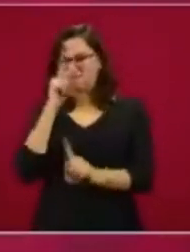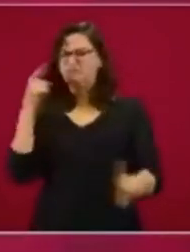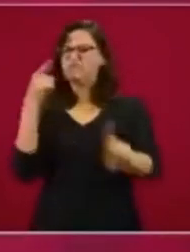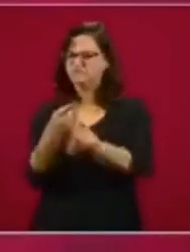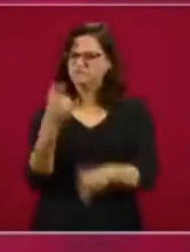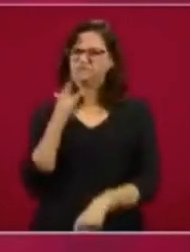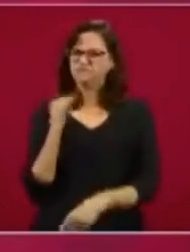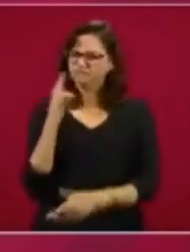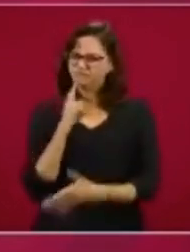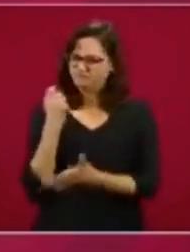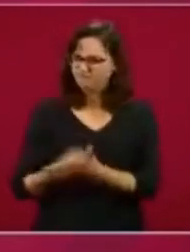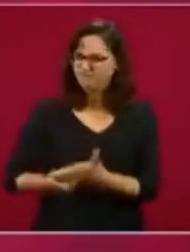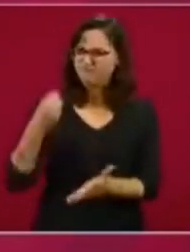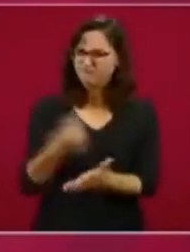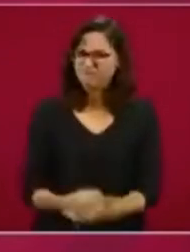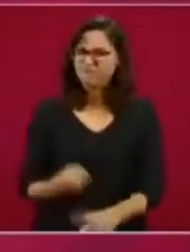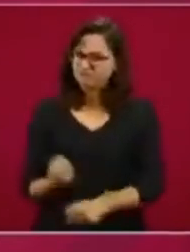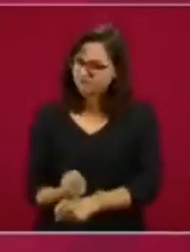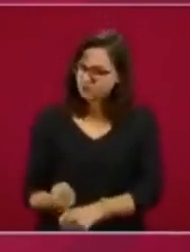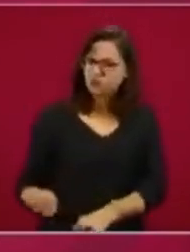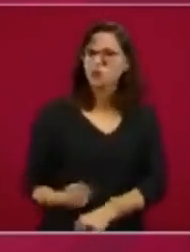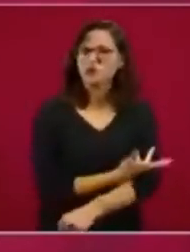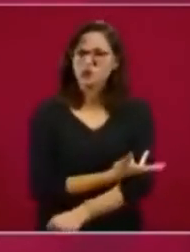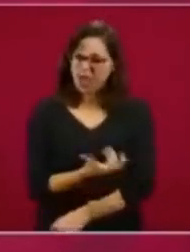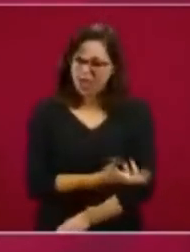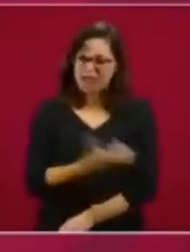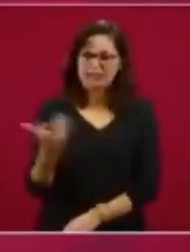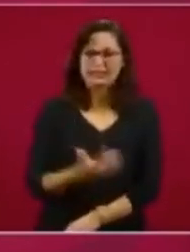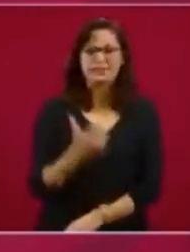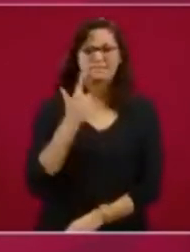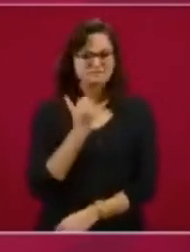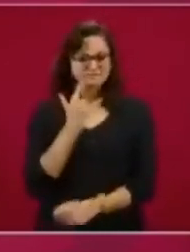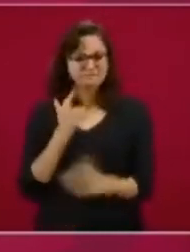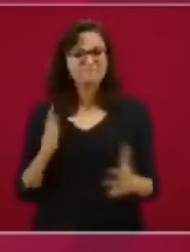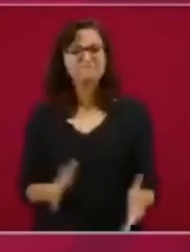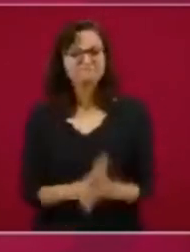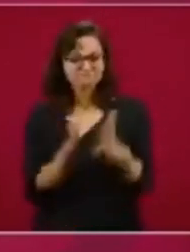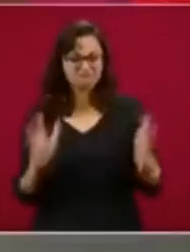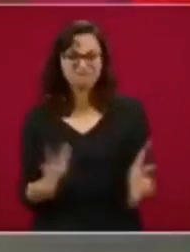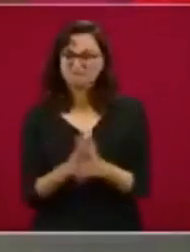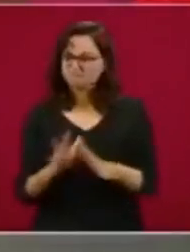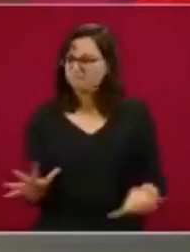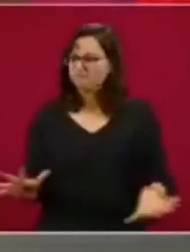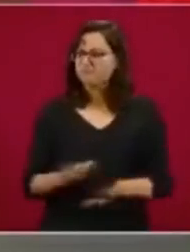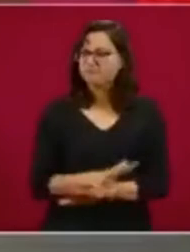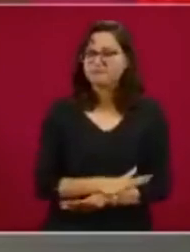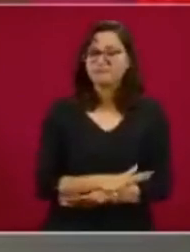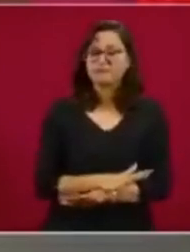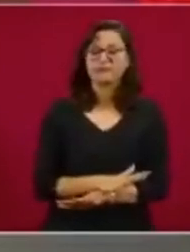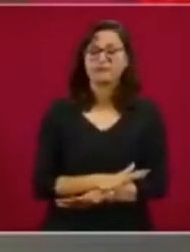con entusiasmo para participar en la transformación.